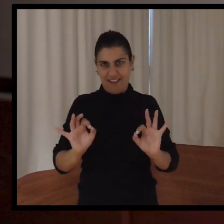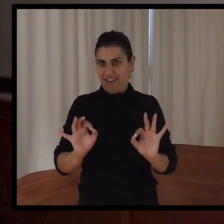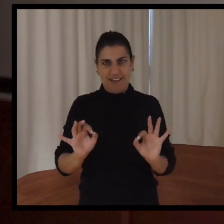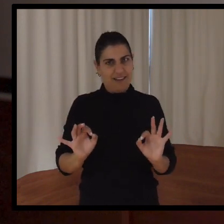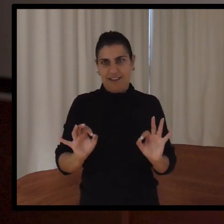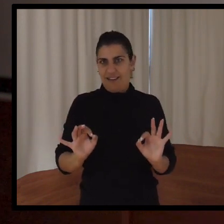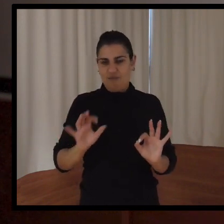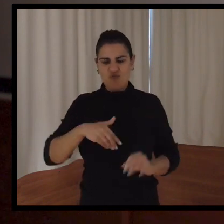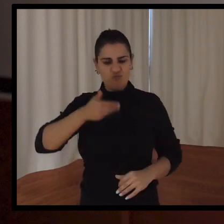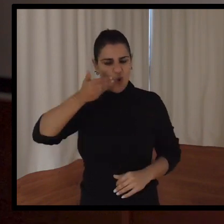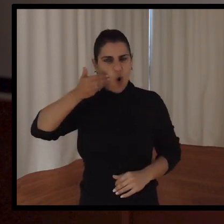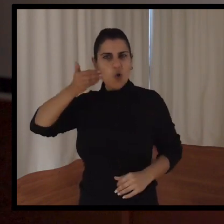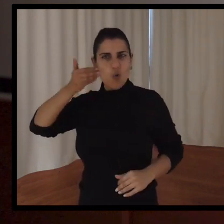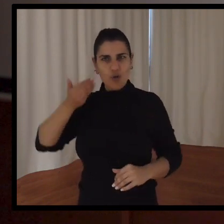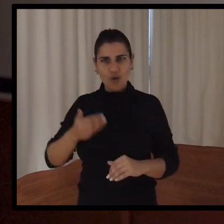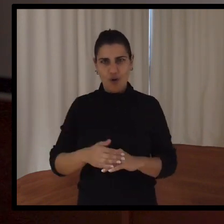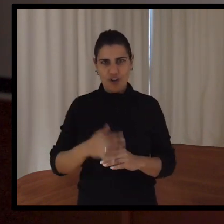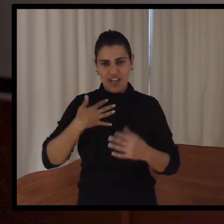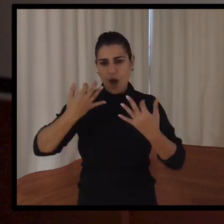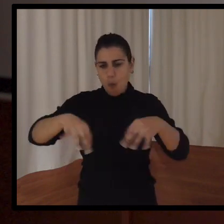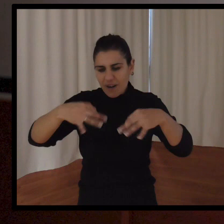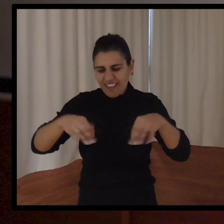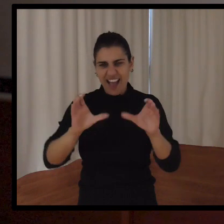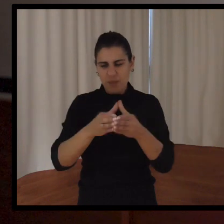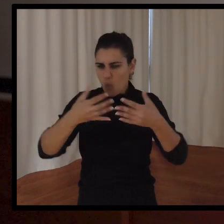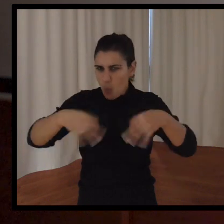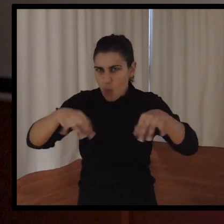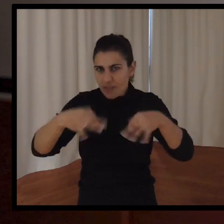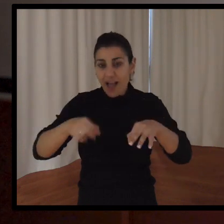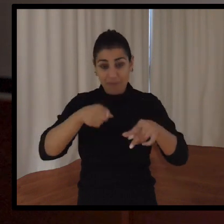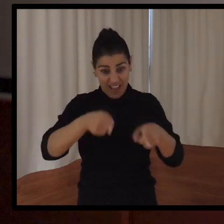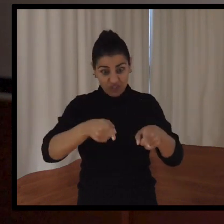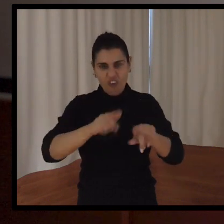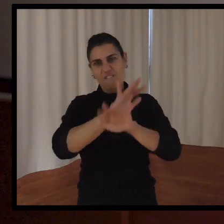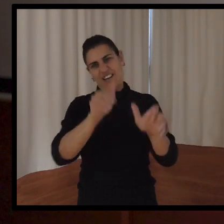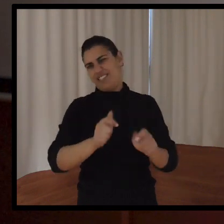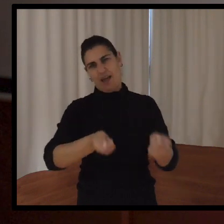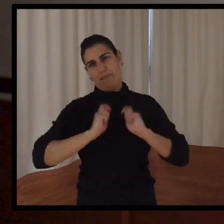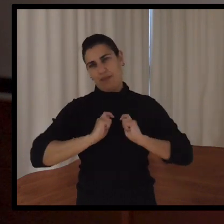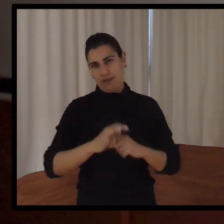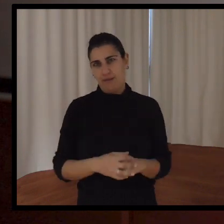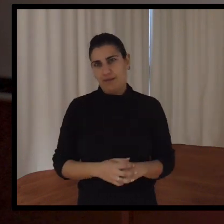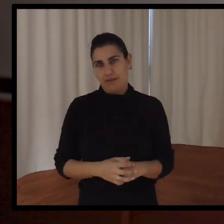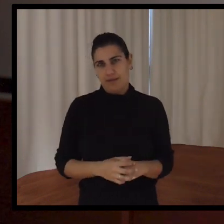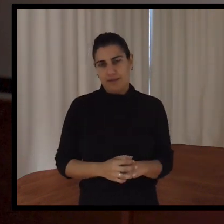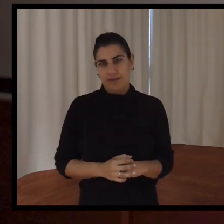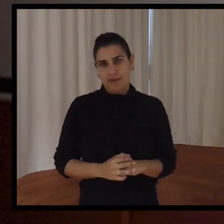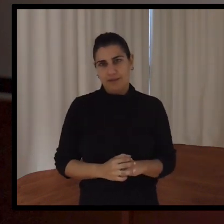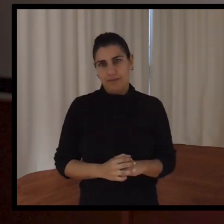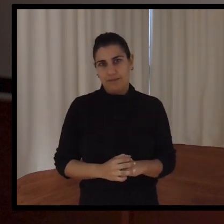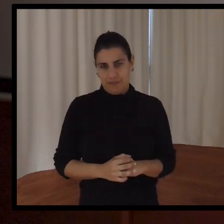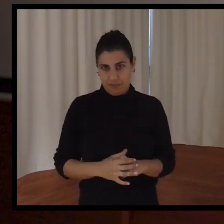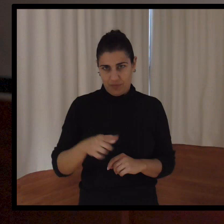orgullo que tengo y la humildad que encuentro en este equipo. Me hace feliz. Así que, como todo el